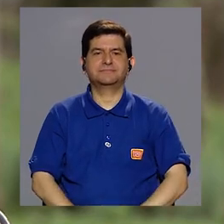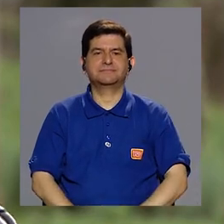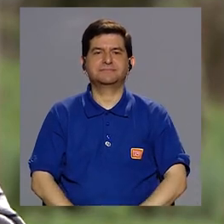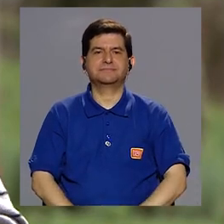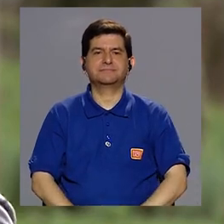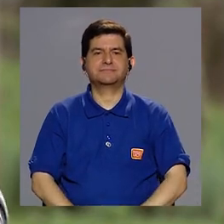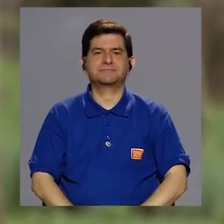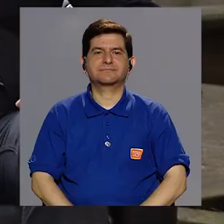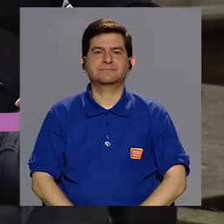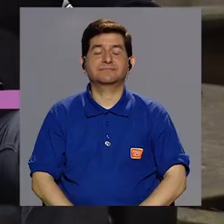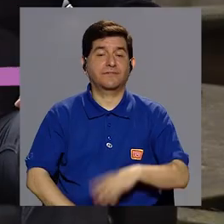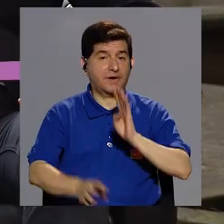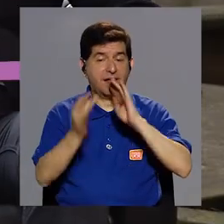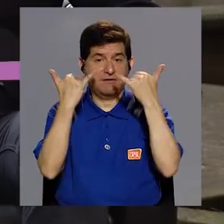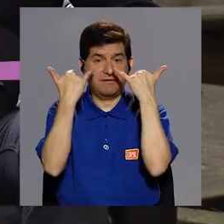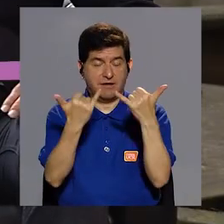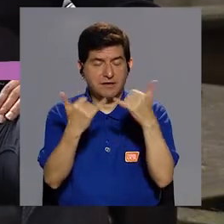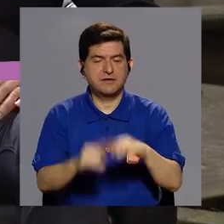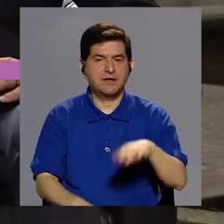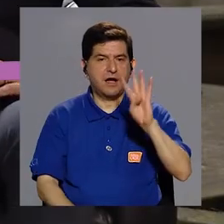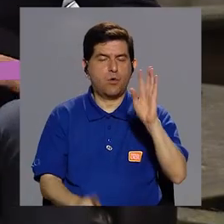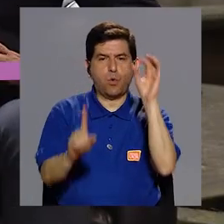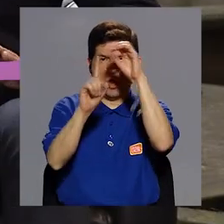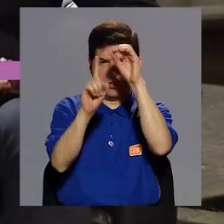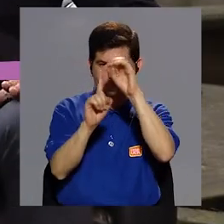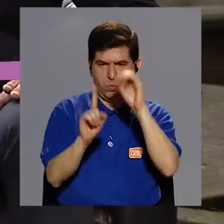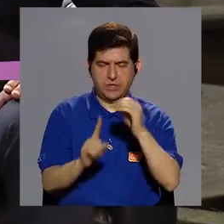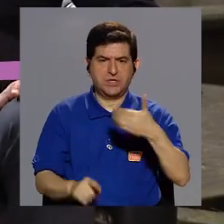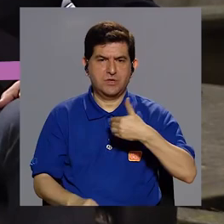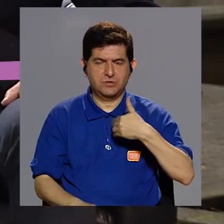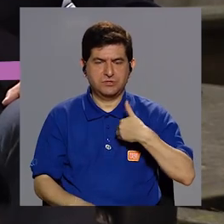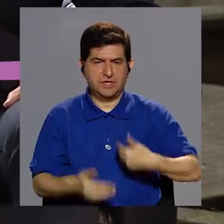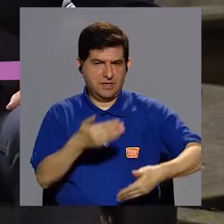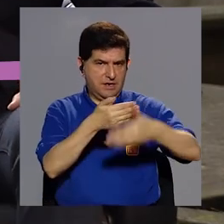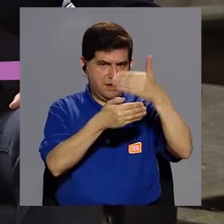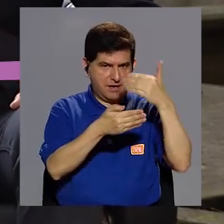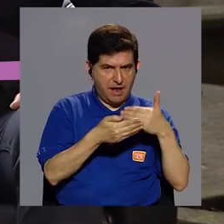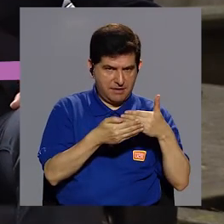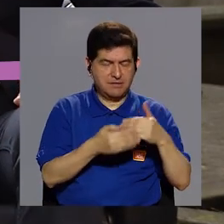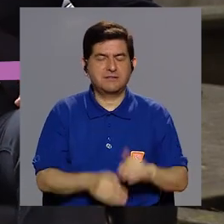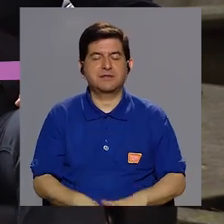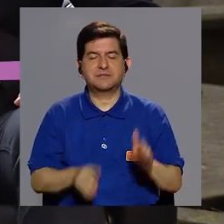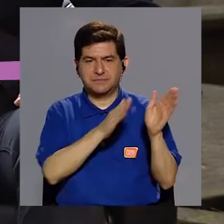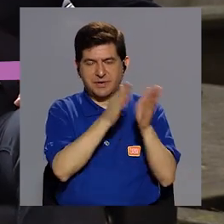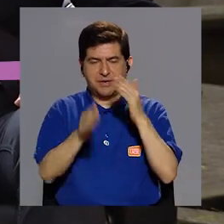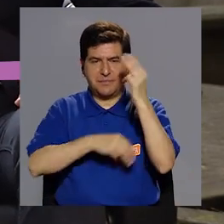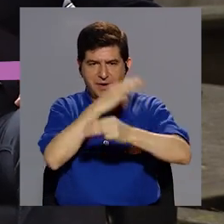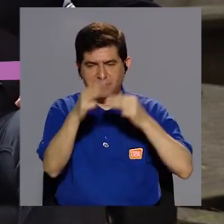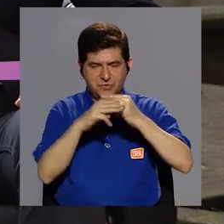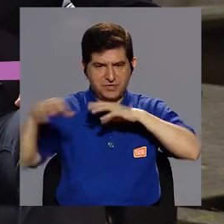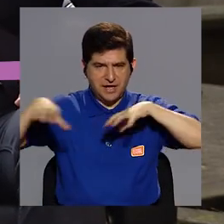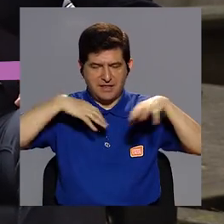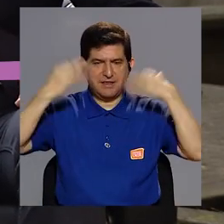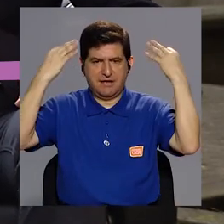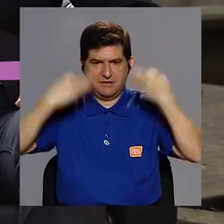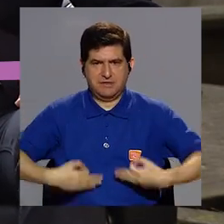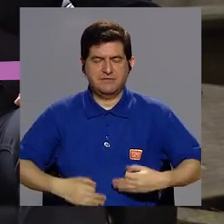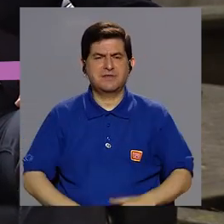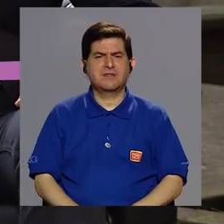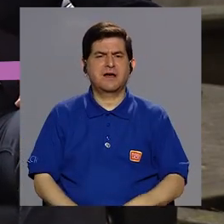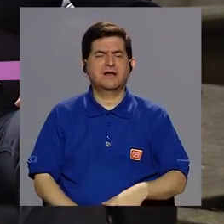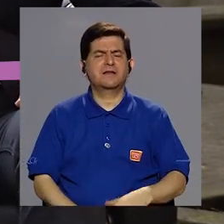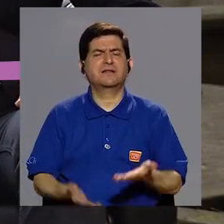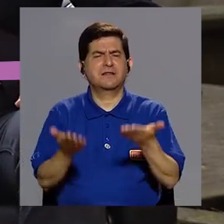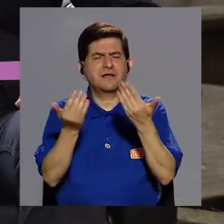Salud. Bueno, doctor, hablamos de los cuatro objetivos que tiene en el bloque pasado que tiene este Plan Mundial para la Actividad Física.